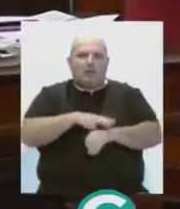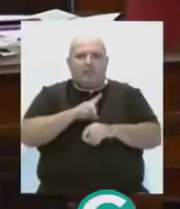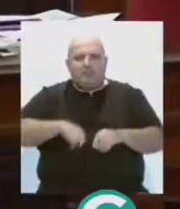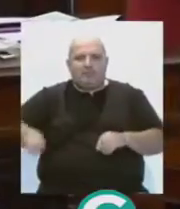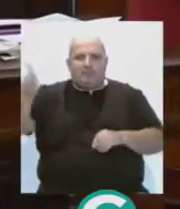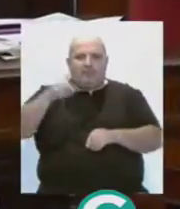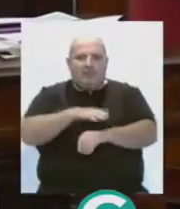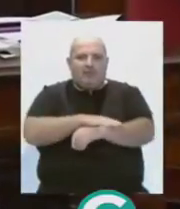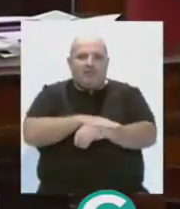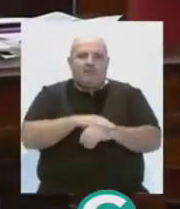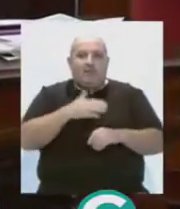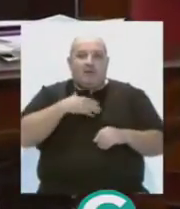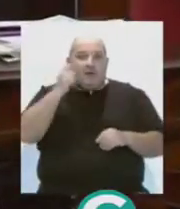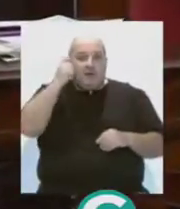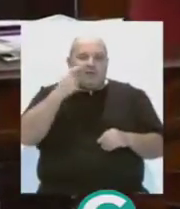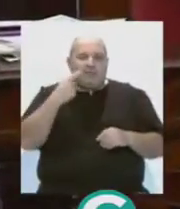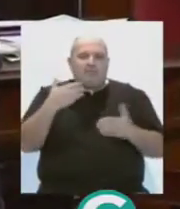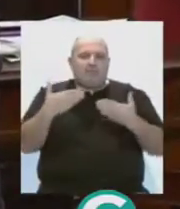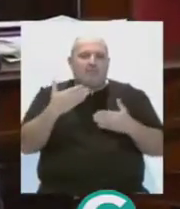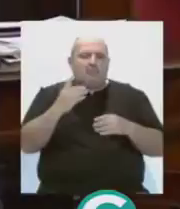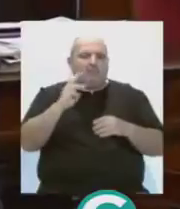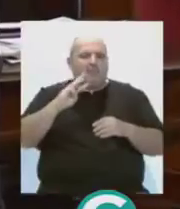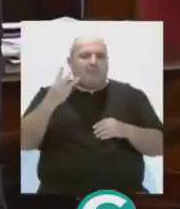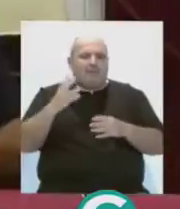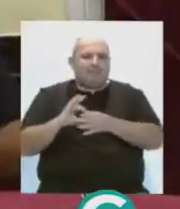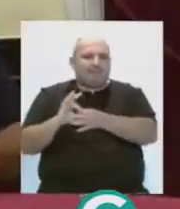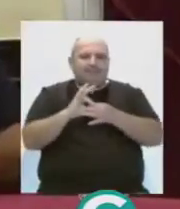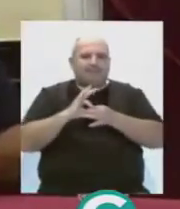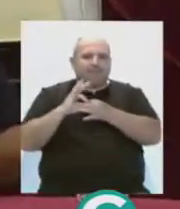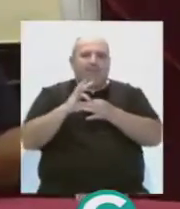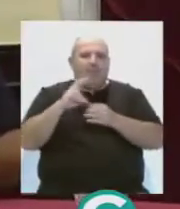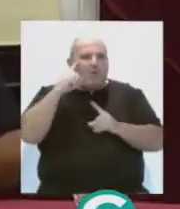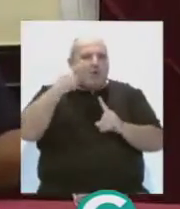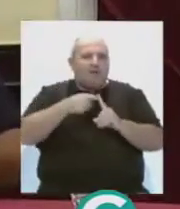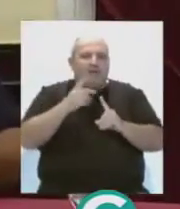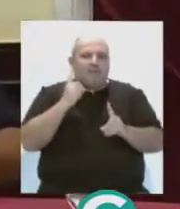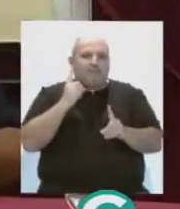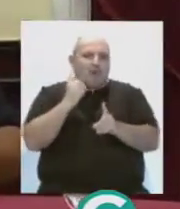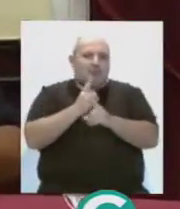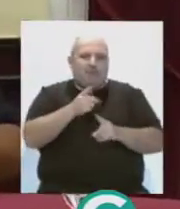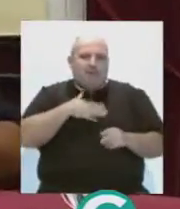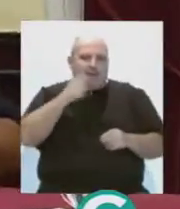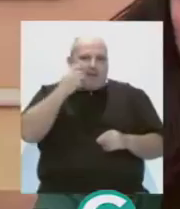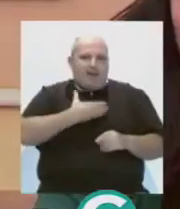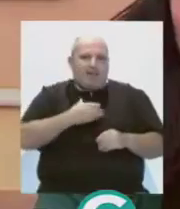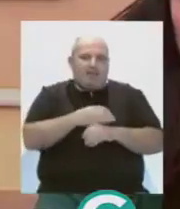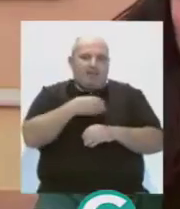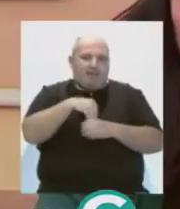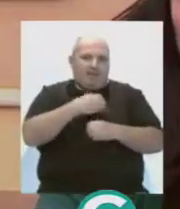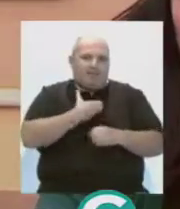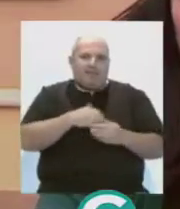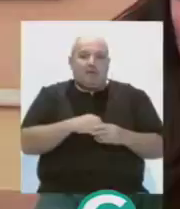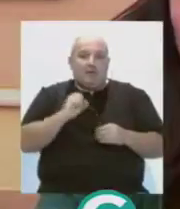provincial. José María González ha hablado de una triple alianza de la oposición con el único objetivo de atacarle a él y a su equipo de gobierno.